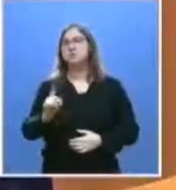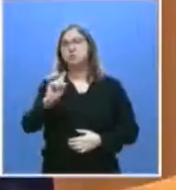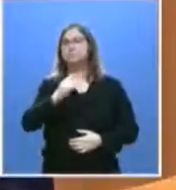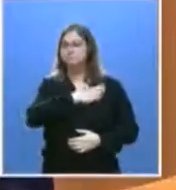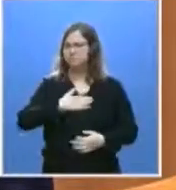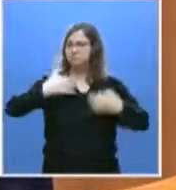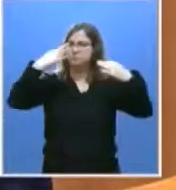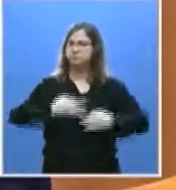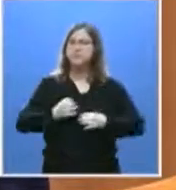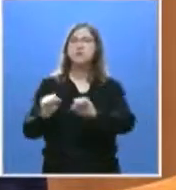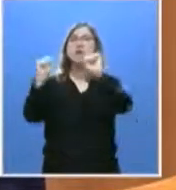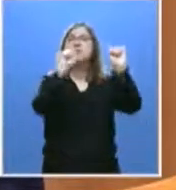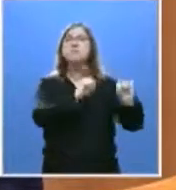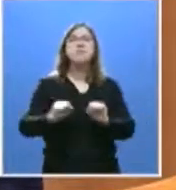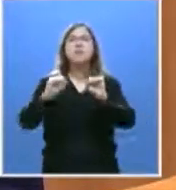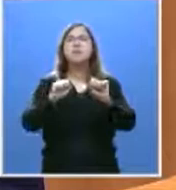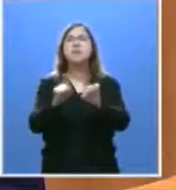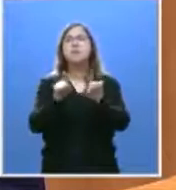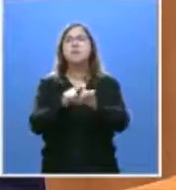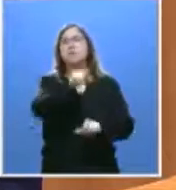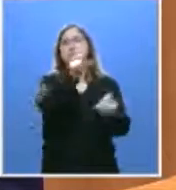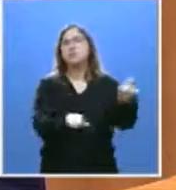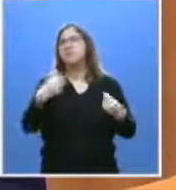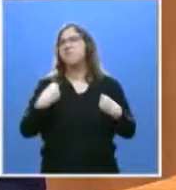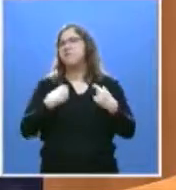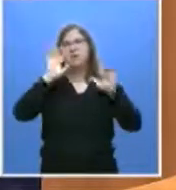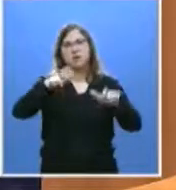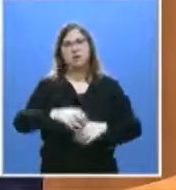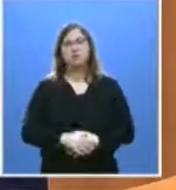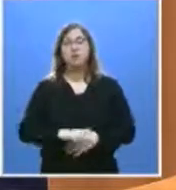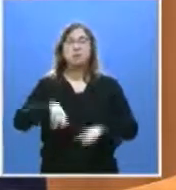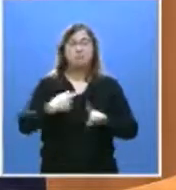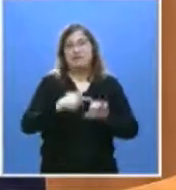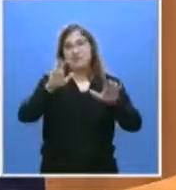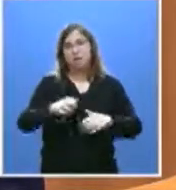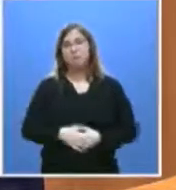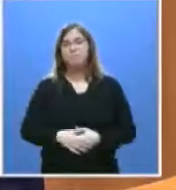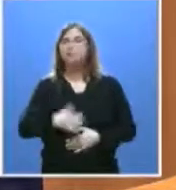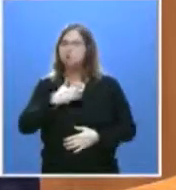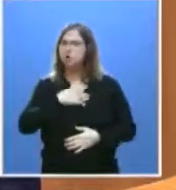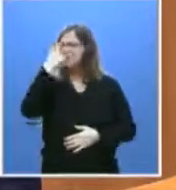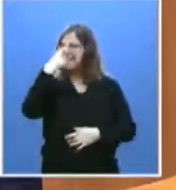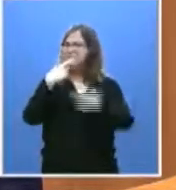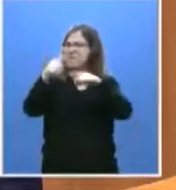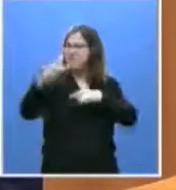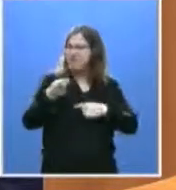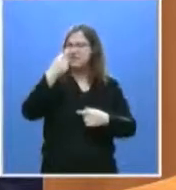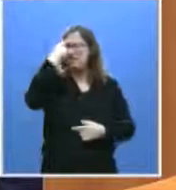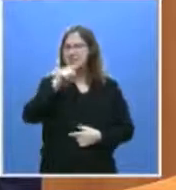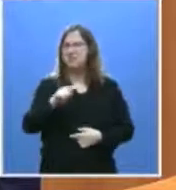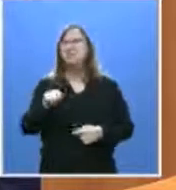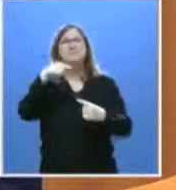quiero defender con usted a León y a los leoneses. Desde la diferencia, sí, desde ese sentimiento de